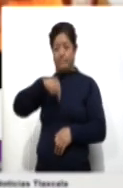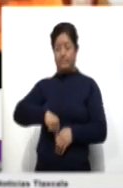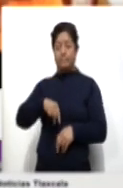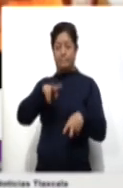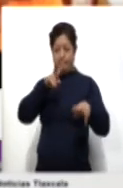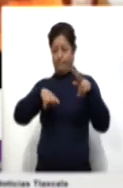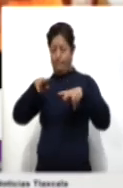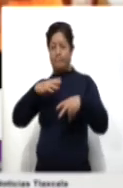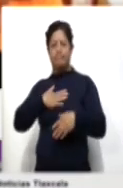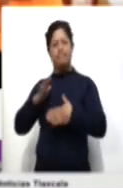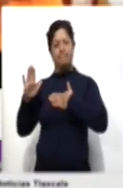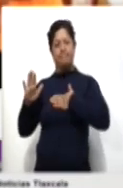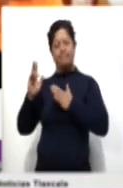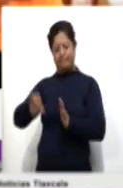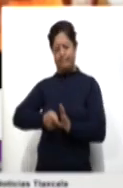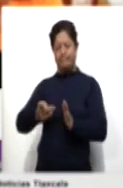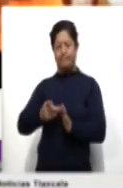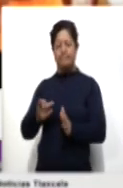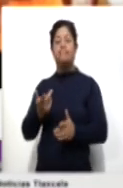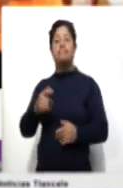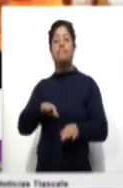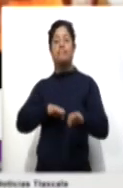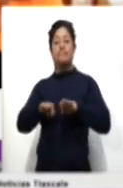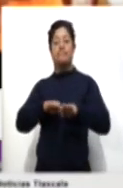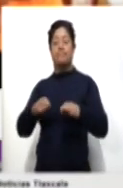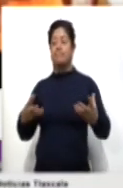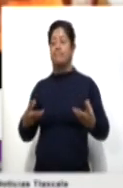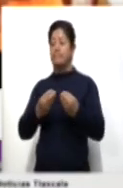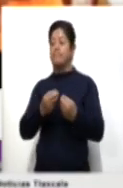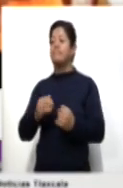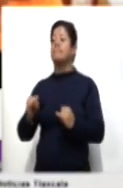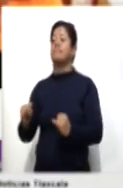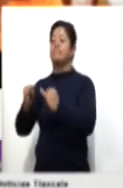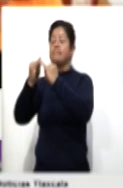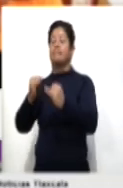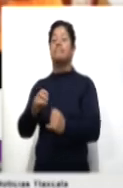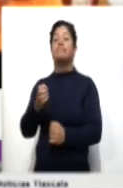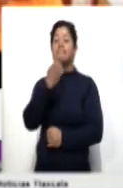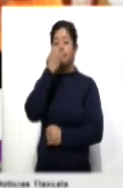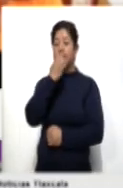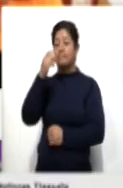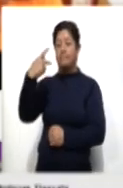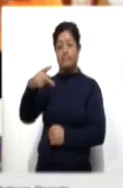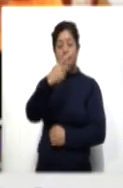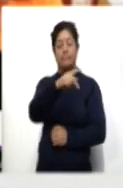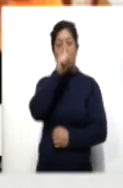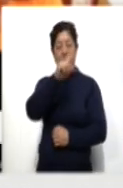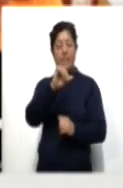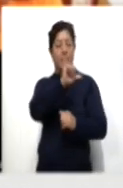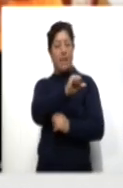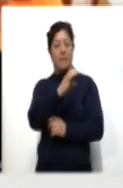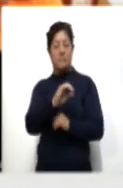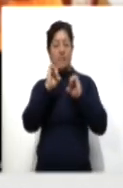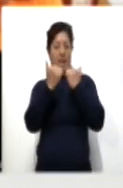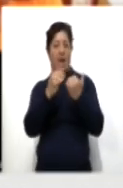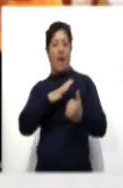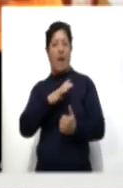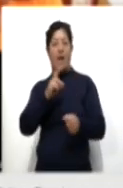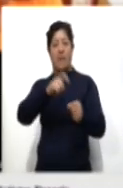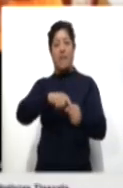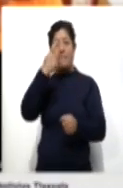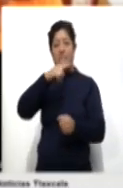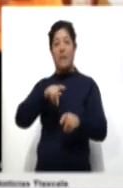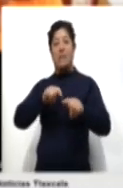lo que refrendamos nuestro compromiso para colaborar de manera cercana con las instituciones educativas y de la sociedad civil que lo integran, para que